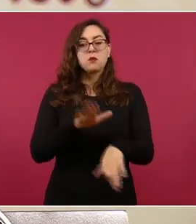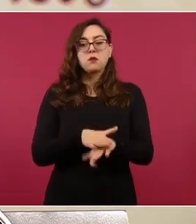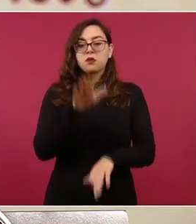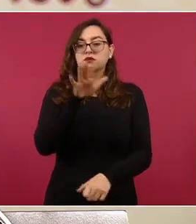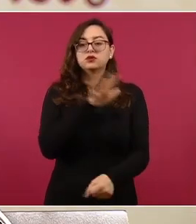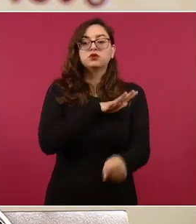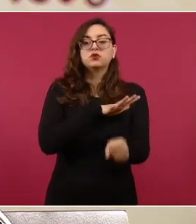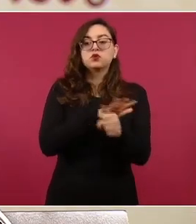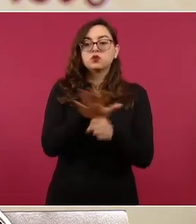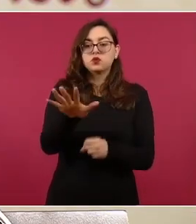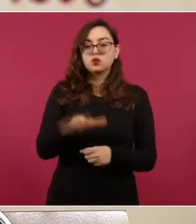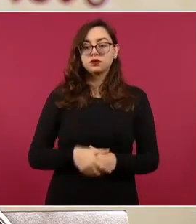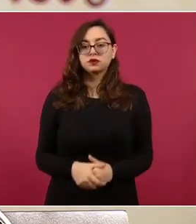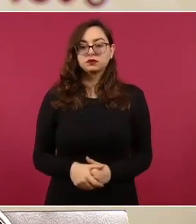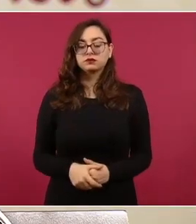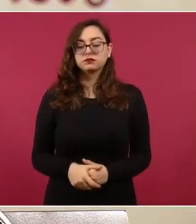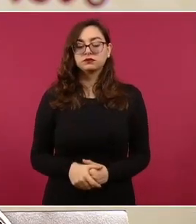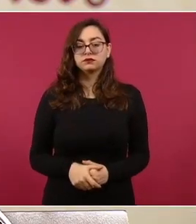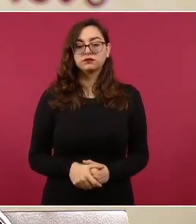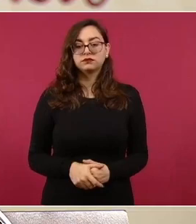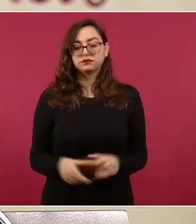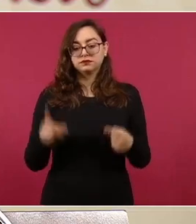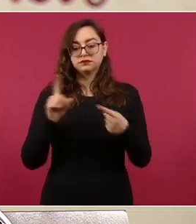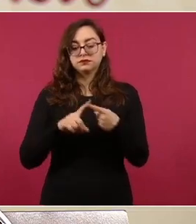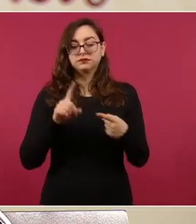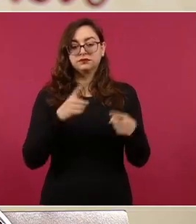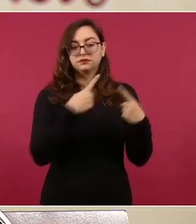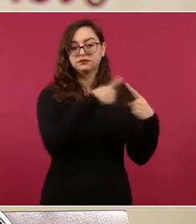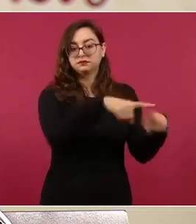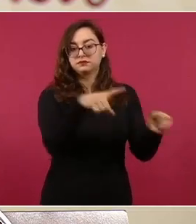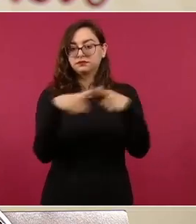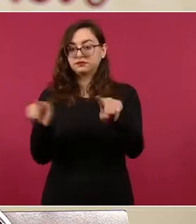Primero, diversidad, equidad e inclusión.